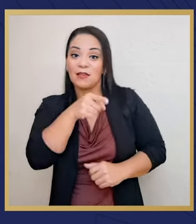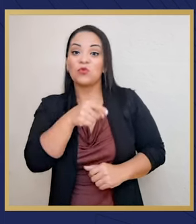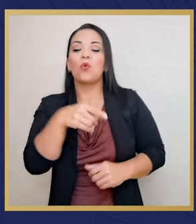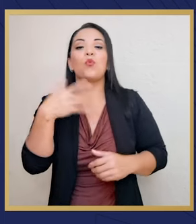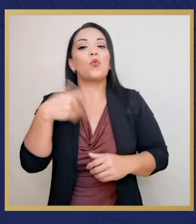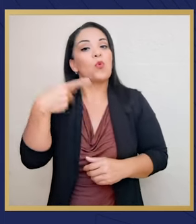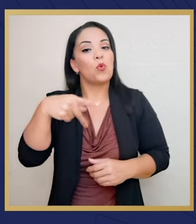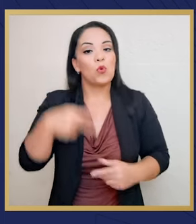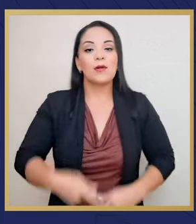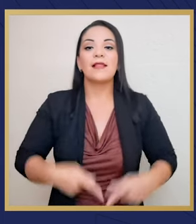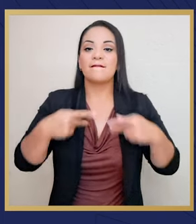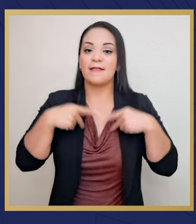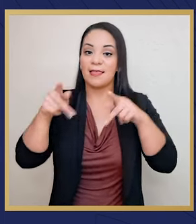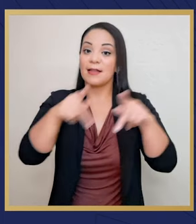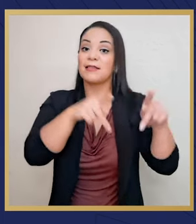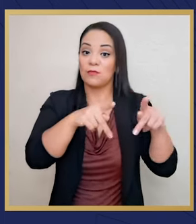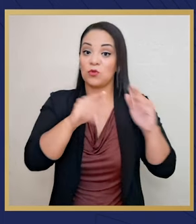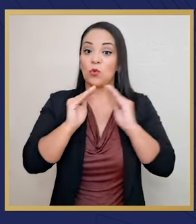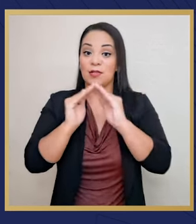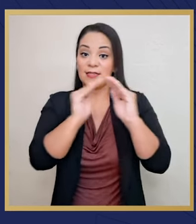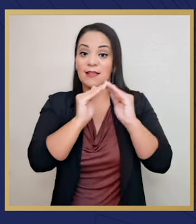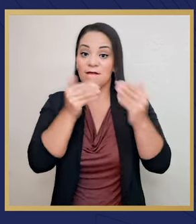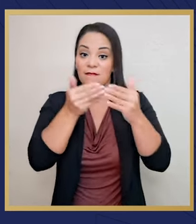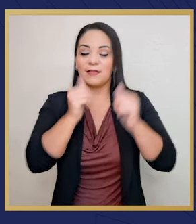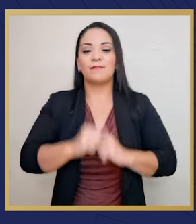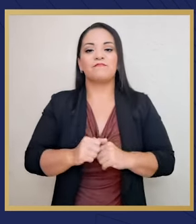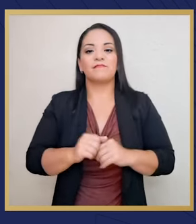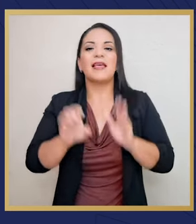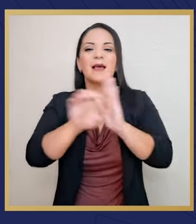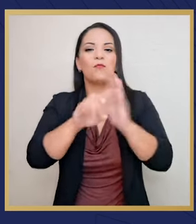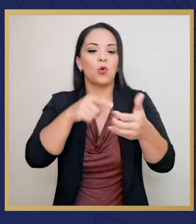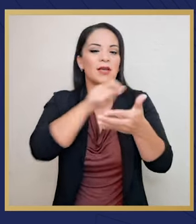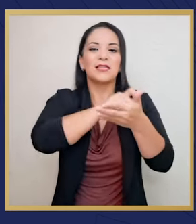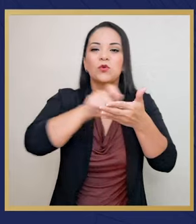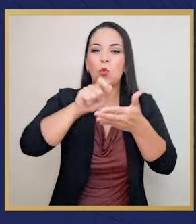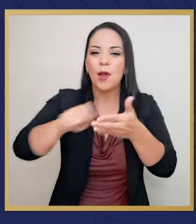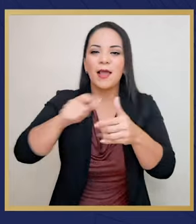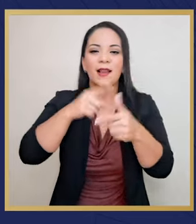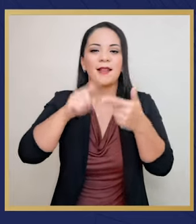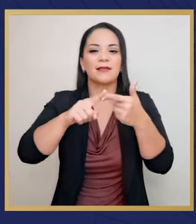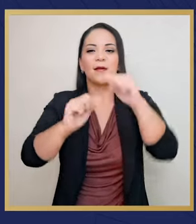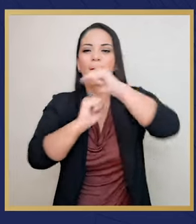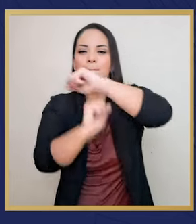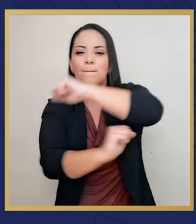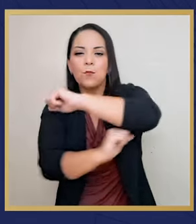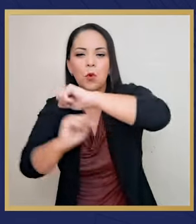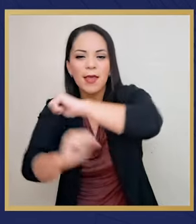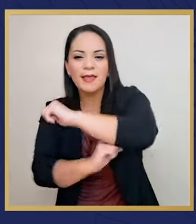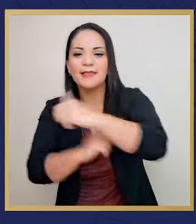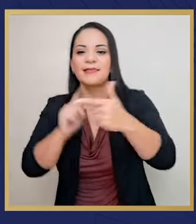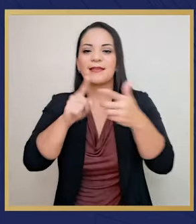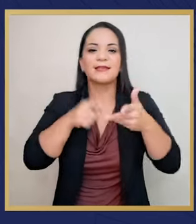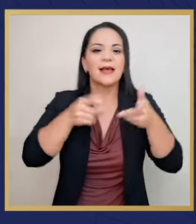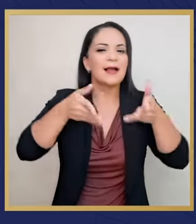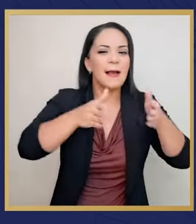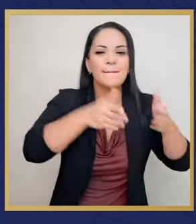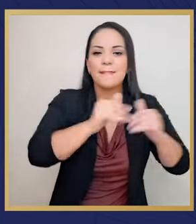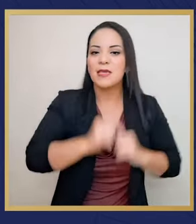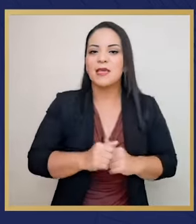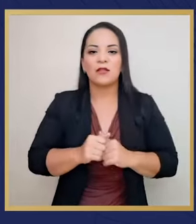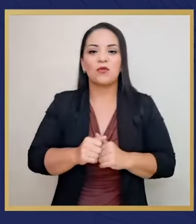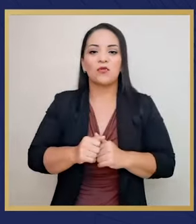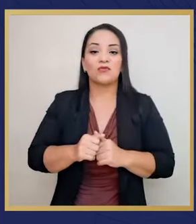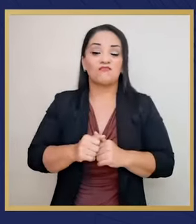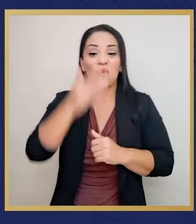amenaza la vida de nuestros vecinos, escuelas, puentes, caminos que tienen años de estar en el